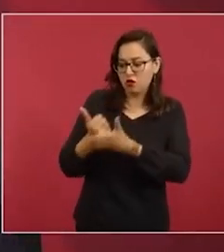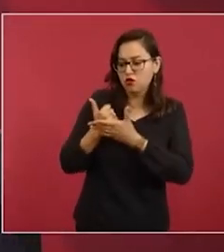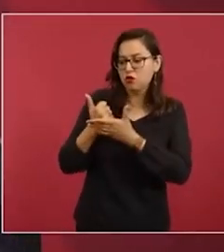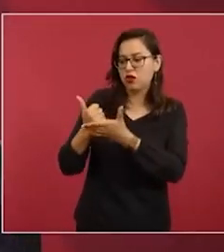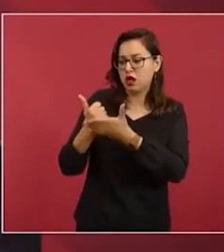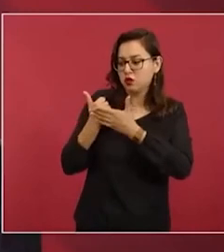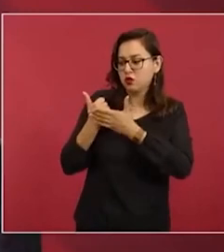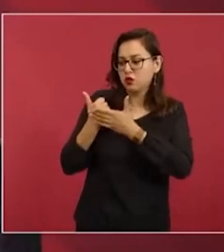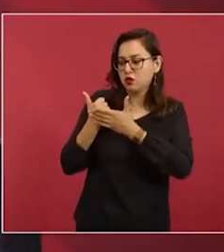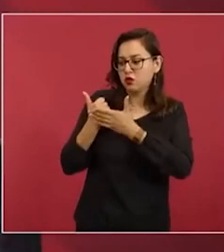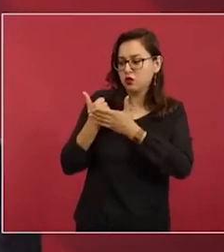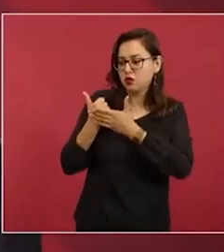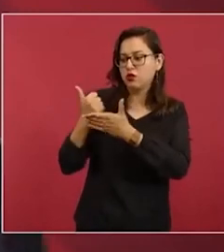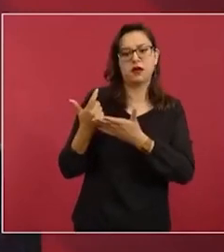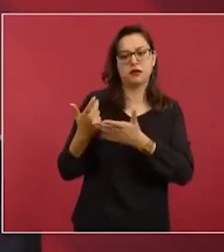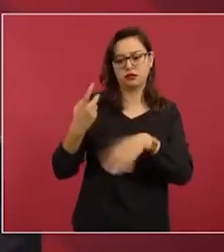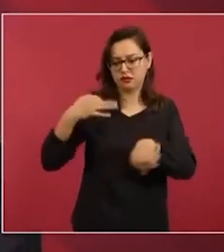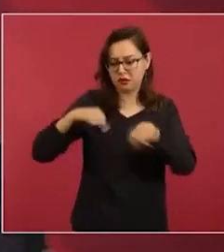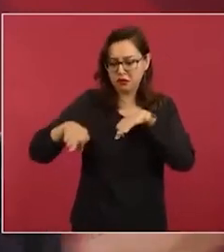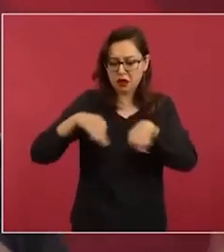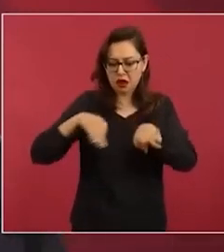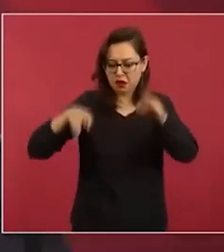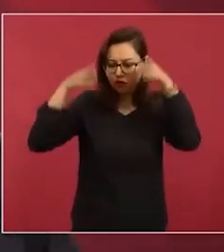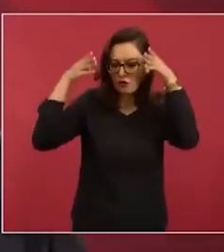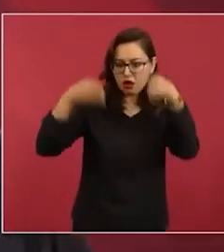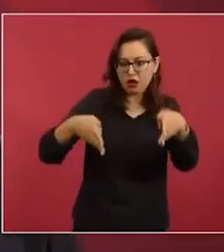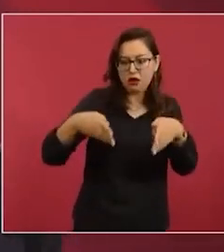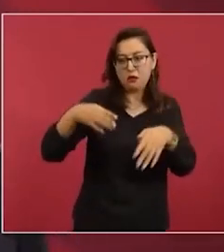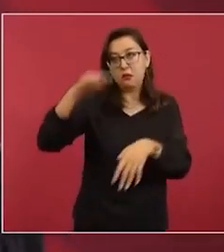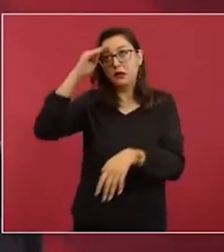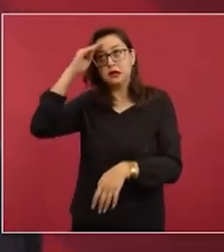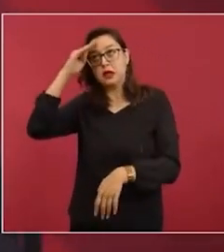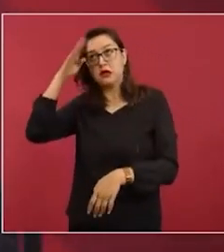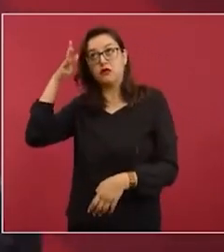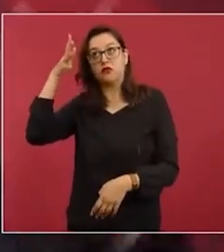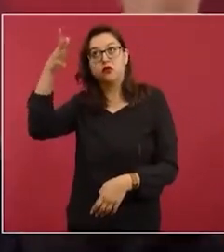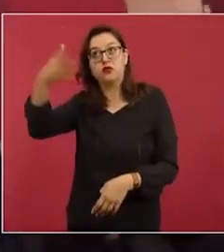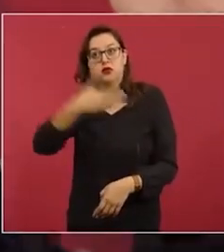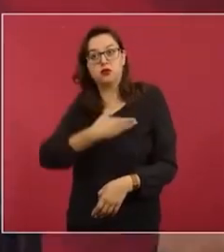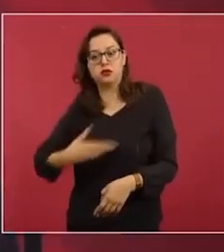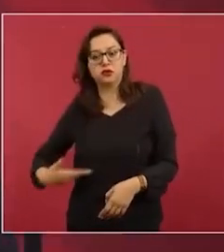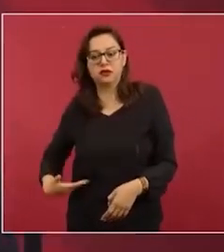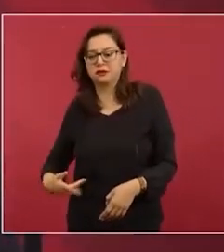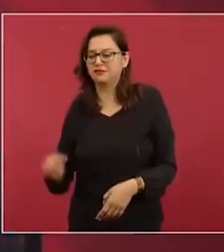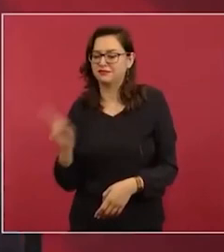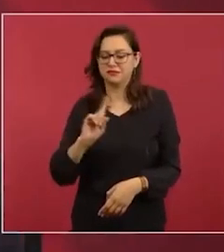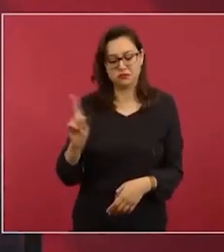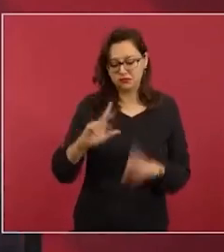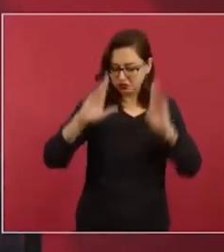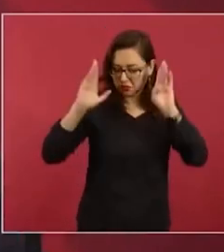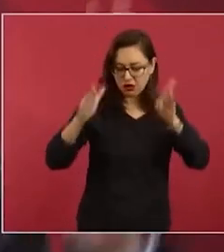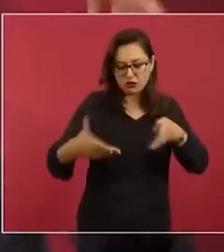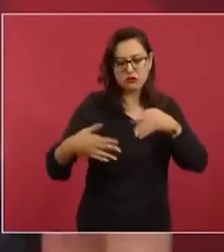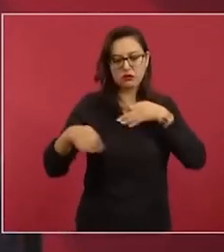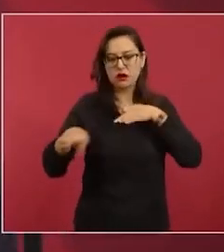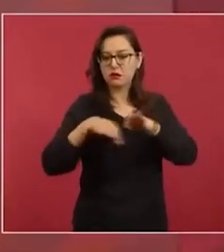del país. Entonces, que no se confunda, él no está haciendo campaña.